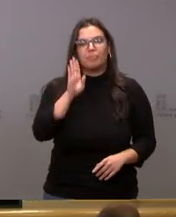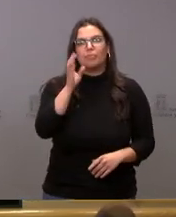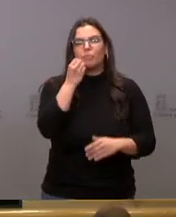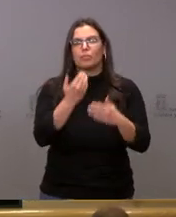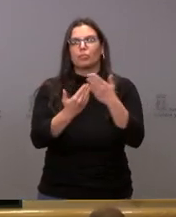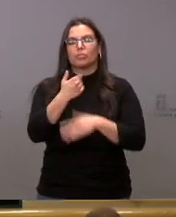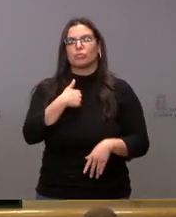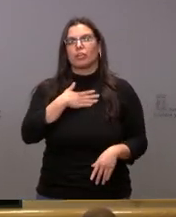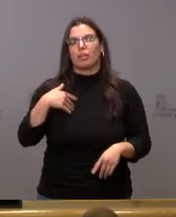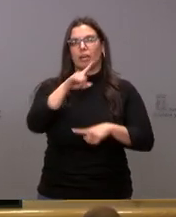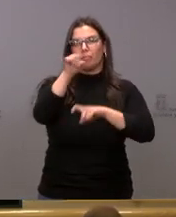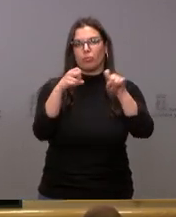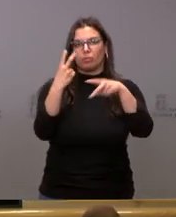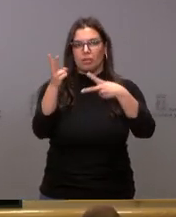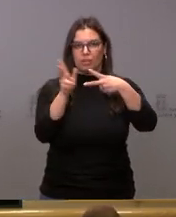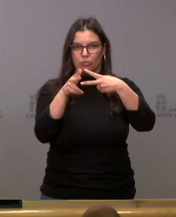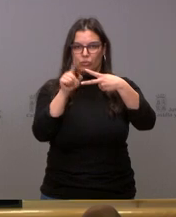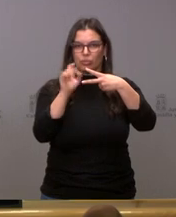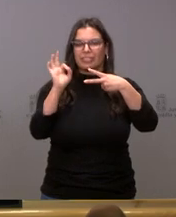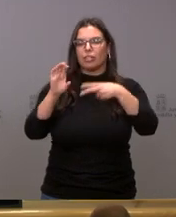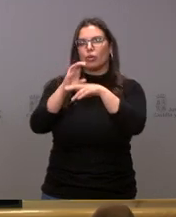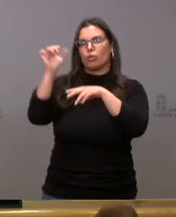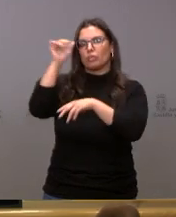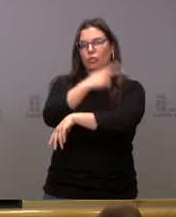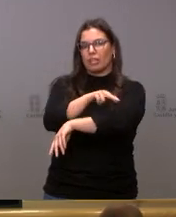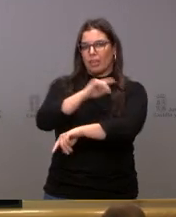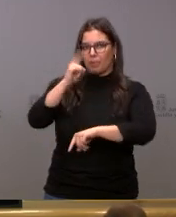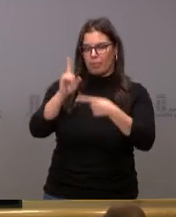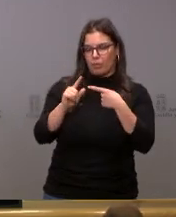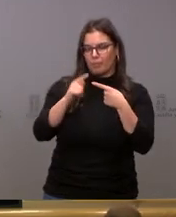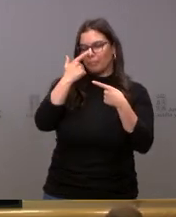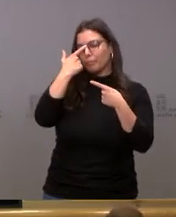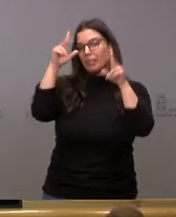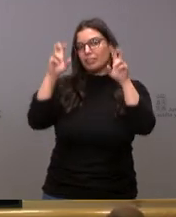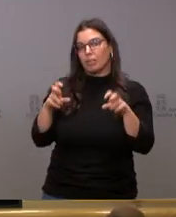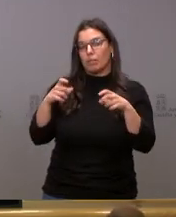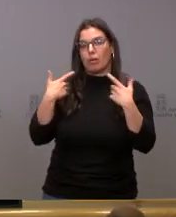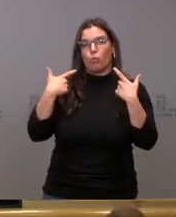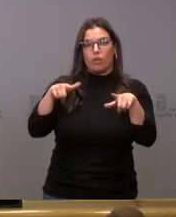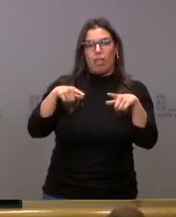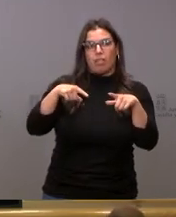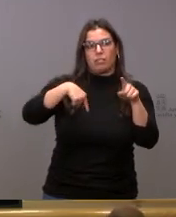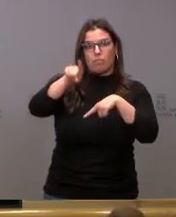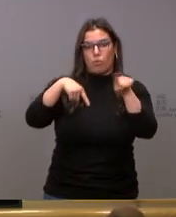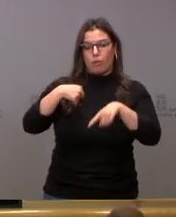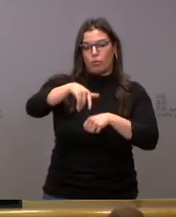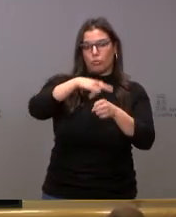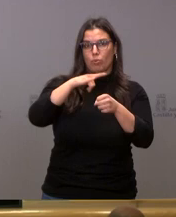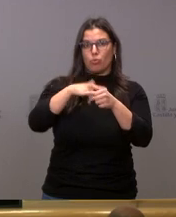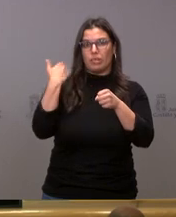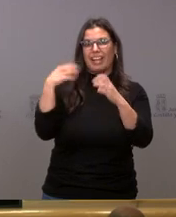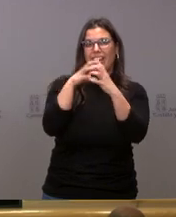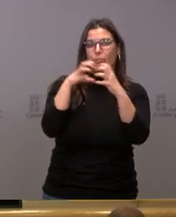dos preguntas, el consejero de Sanidad en concreto. En primer lugar, sobre las unidades móviles, como acaban el lunes, quería saber si están